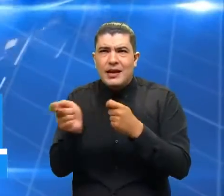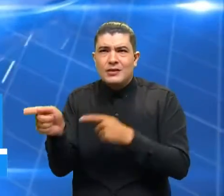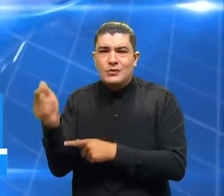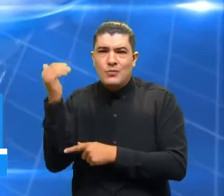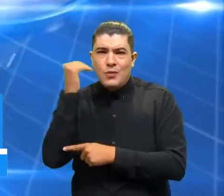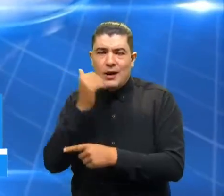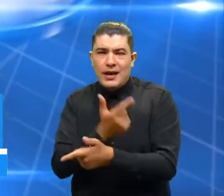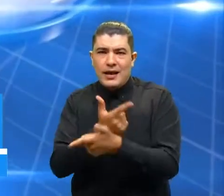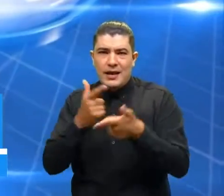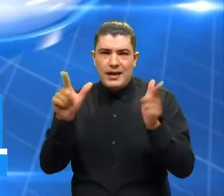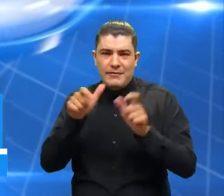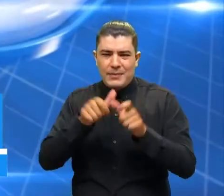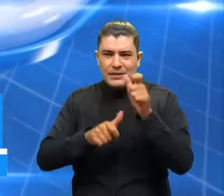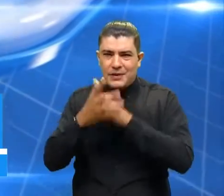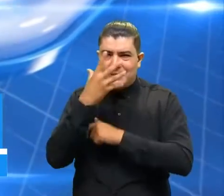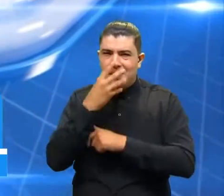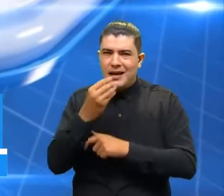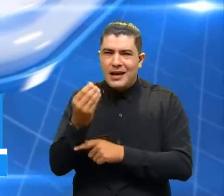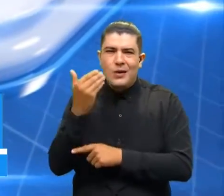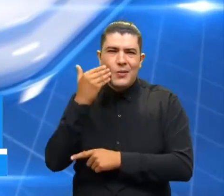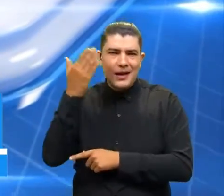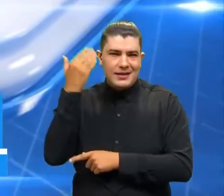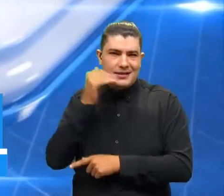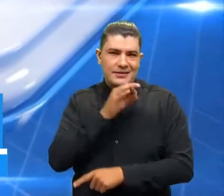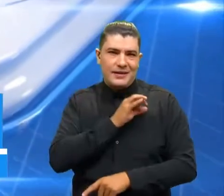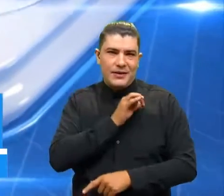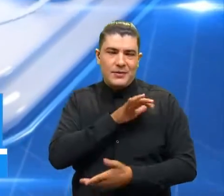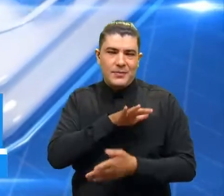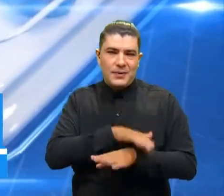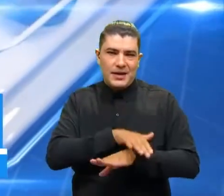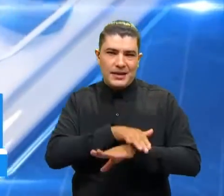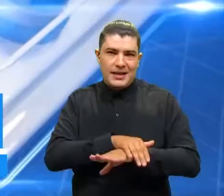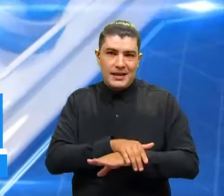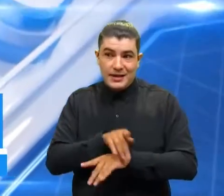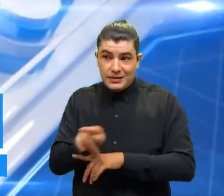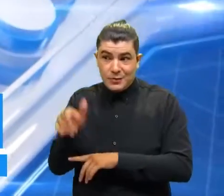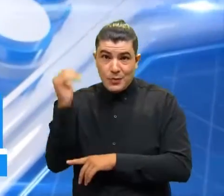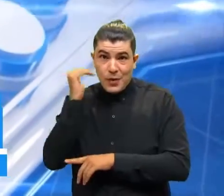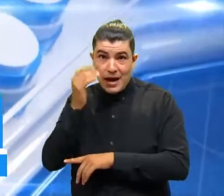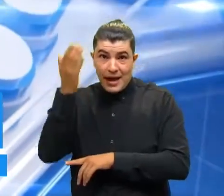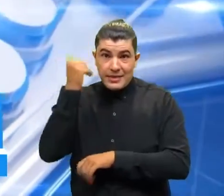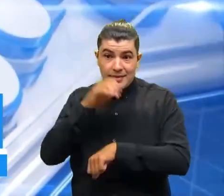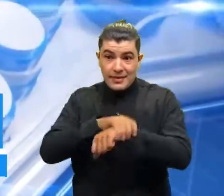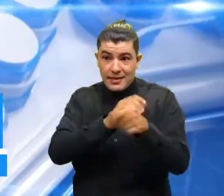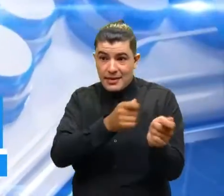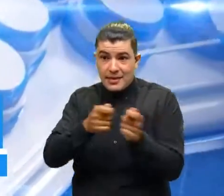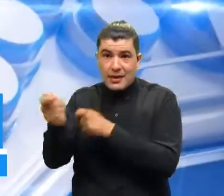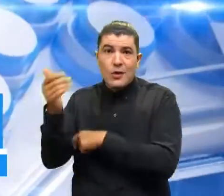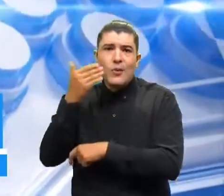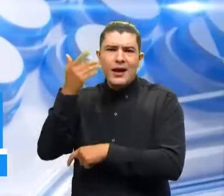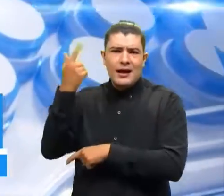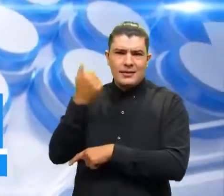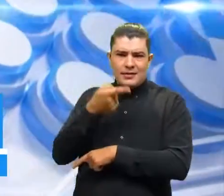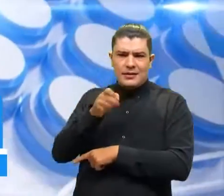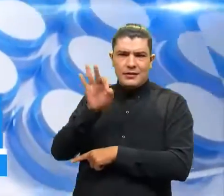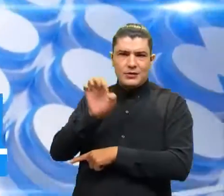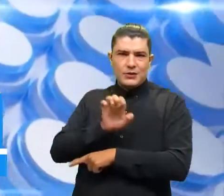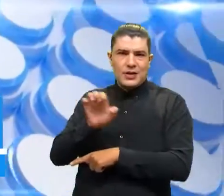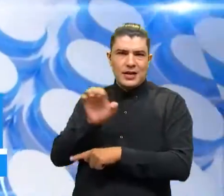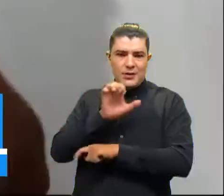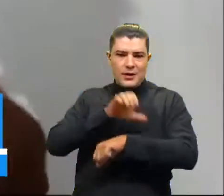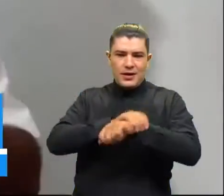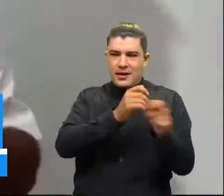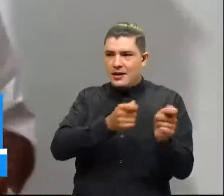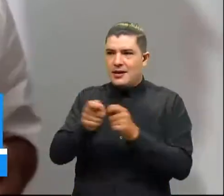liberada por secuestradores el sábado en la tarde y quien estuvo en poder de sus captores desde el 18 de enero de este